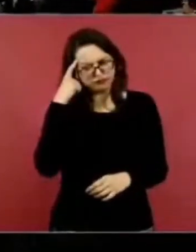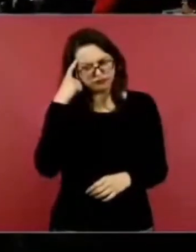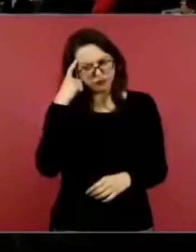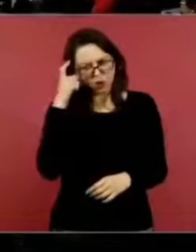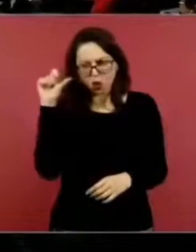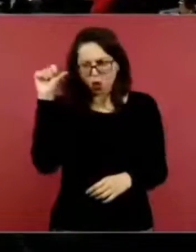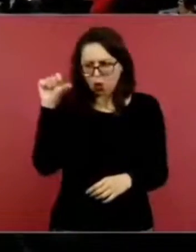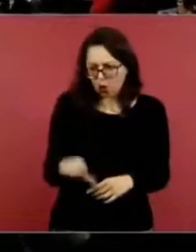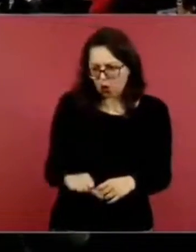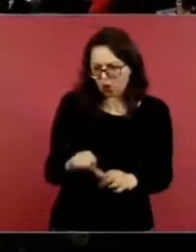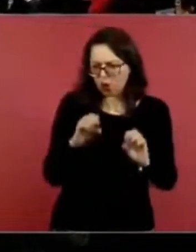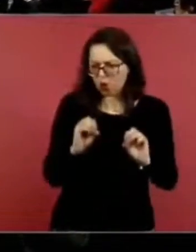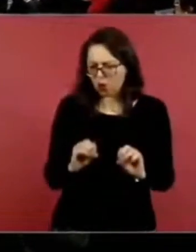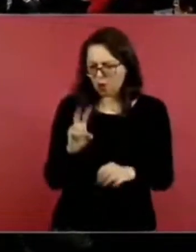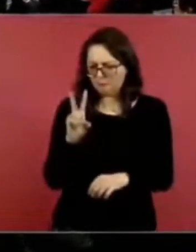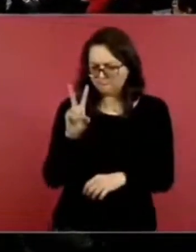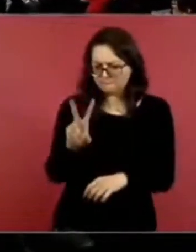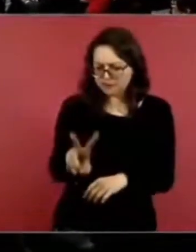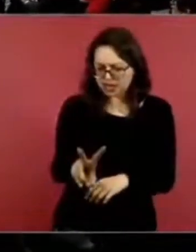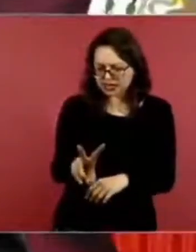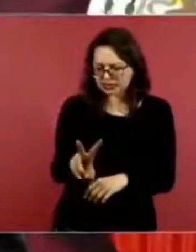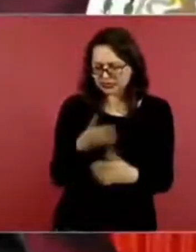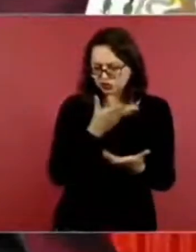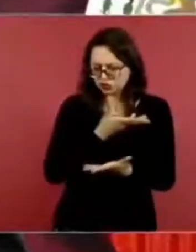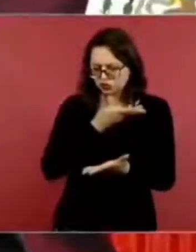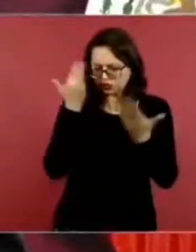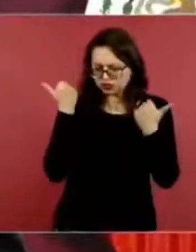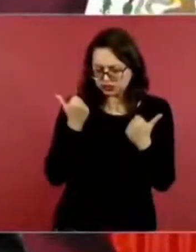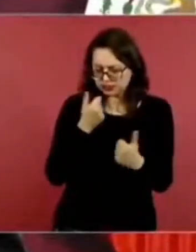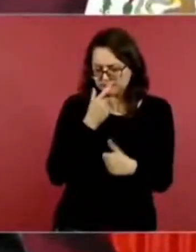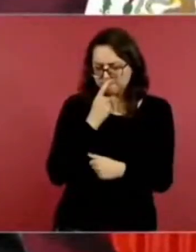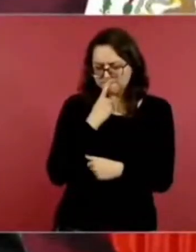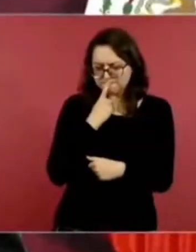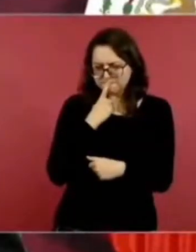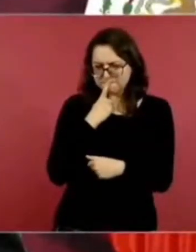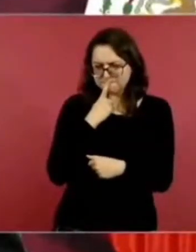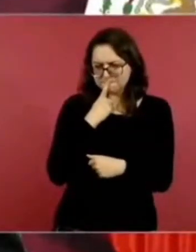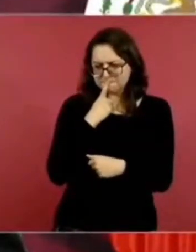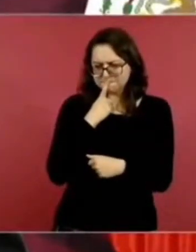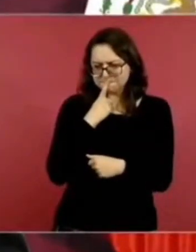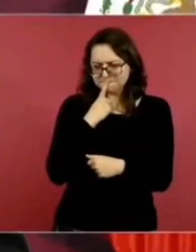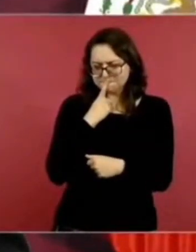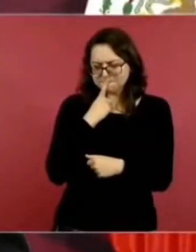o el viernes, no sé exactamente, pero, este,